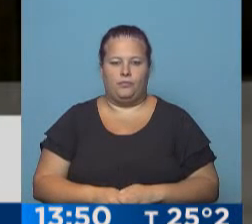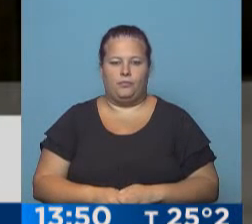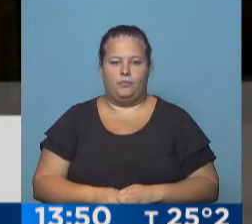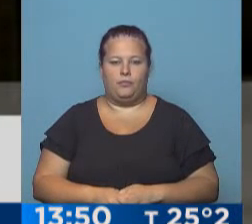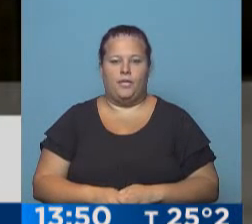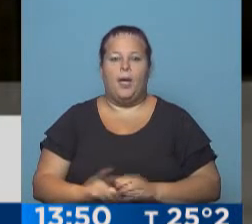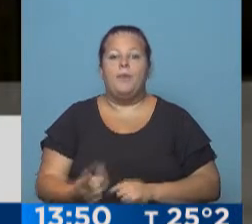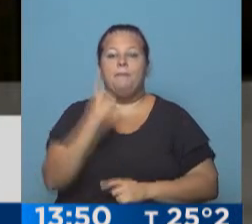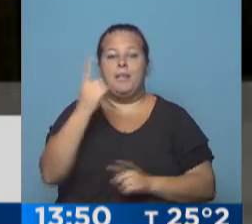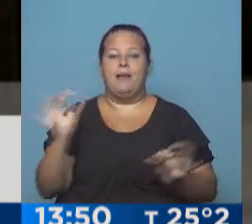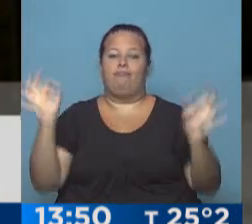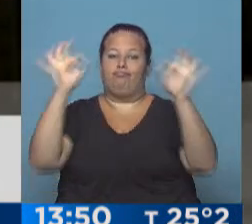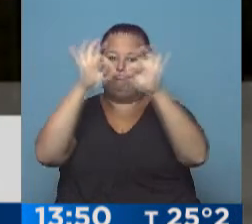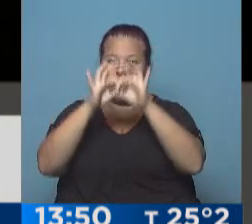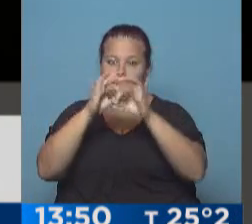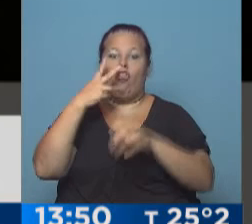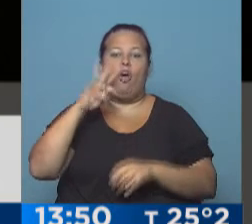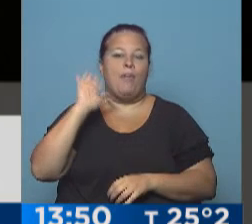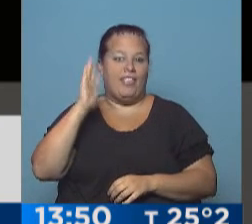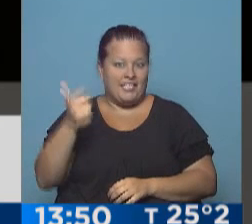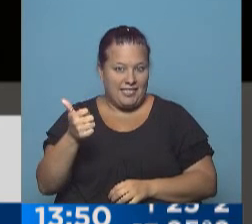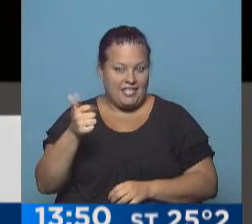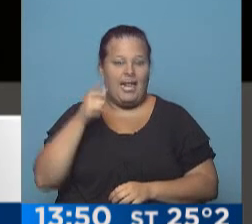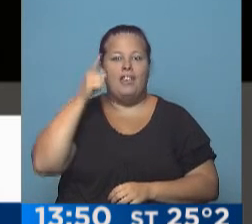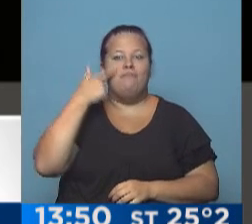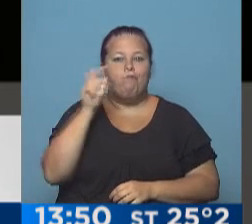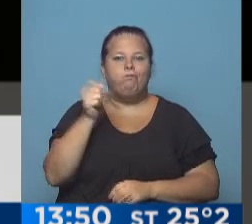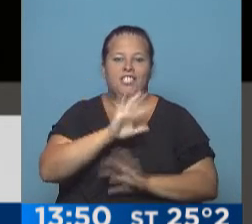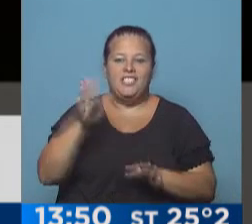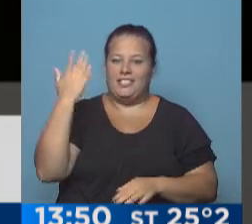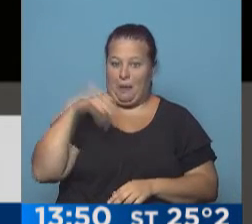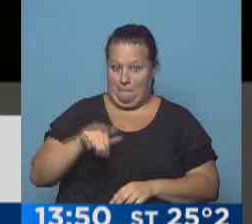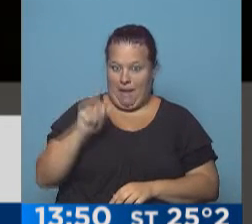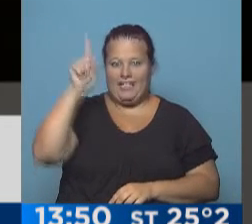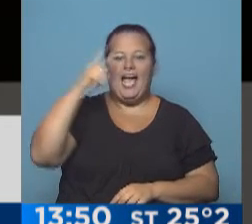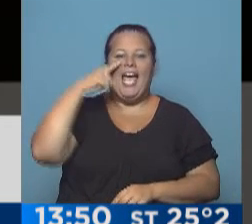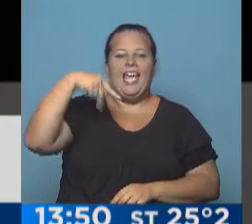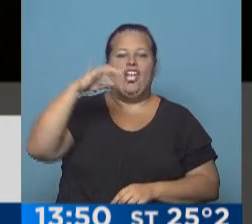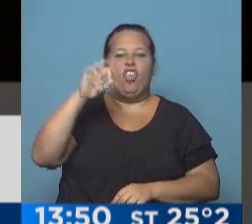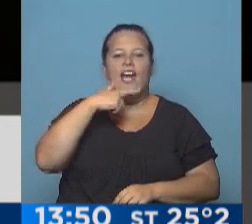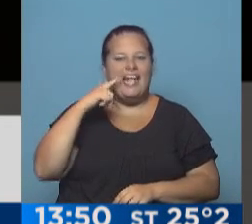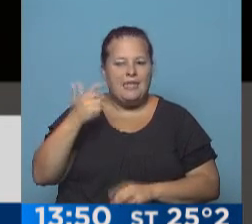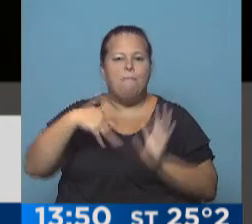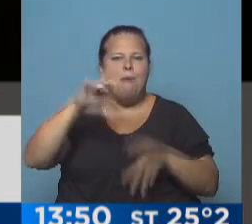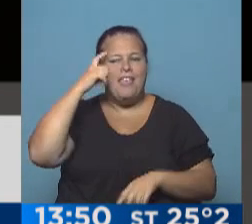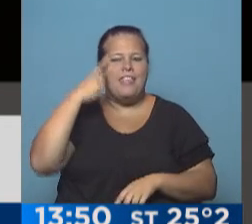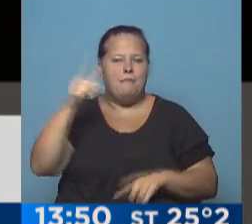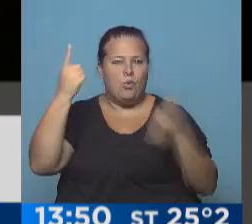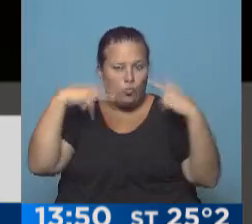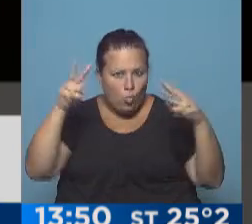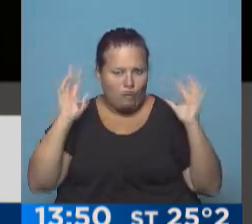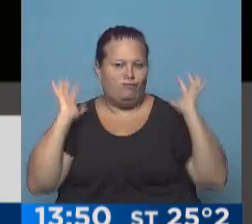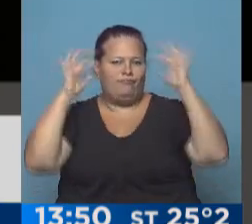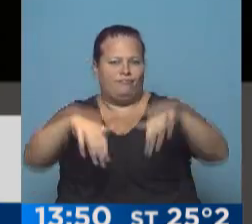El primer eclipse solar de 2016 se pudo ver este martes en Indonesia. Más de 10.000 turistas se